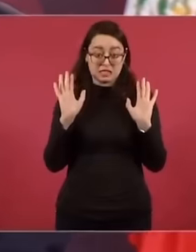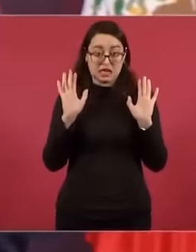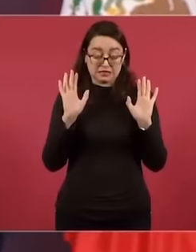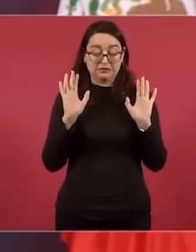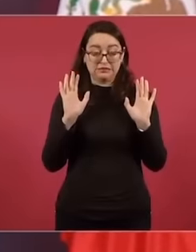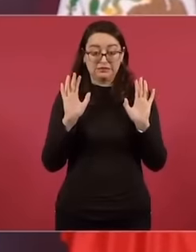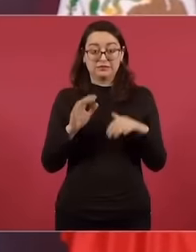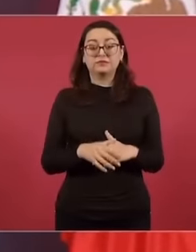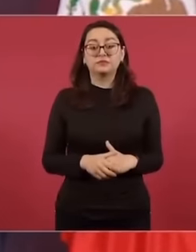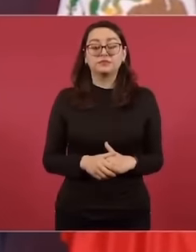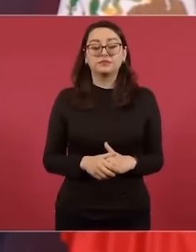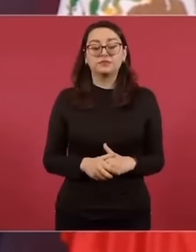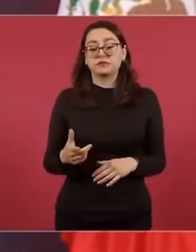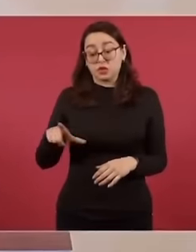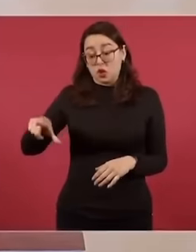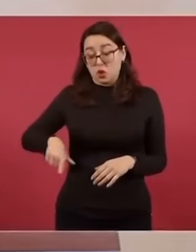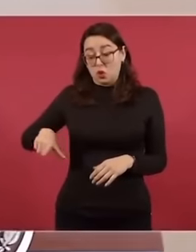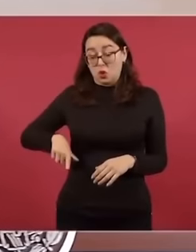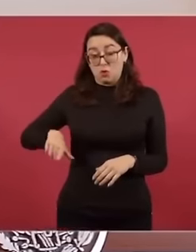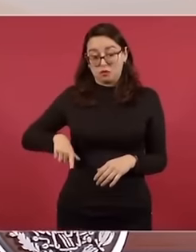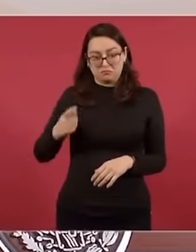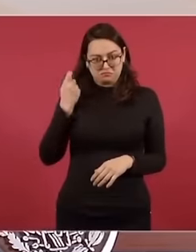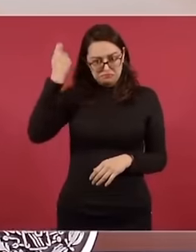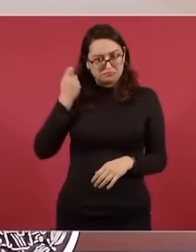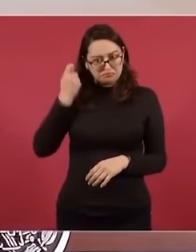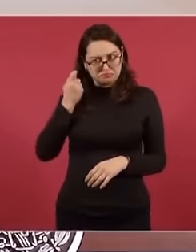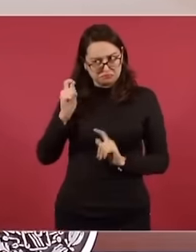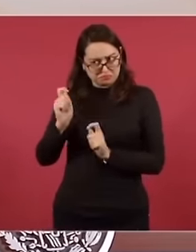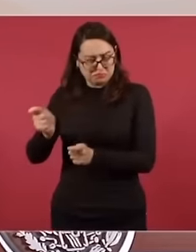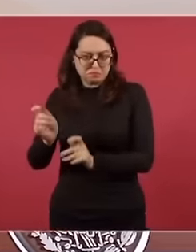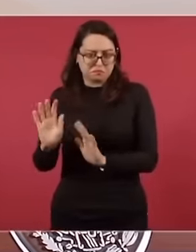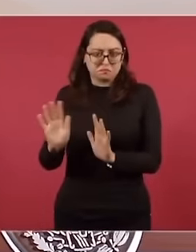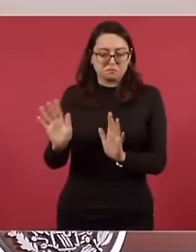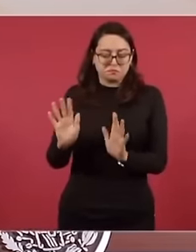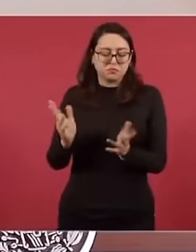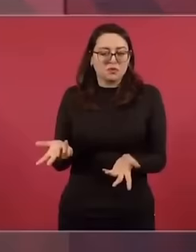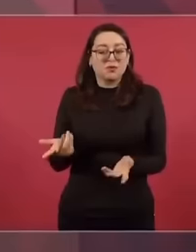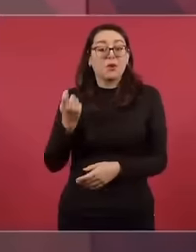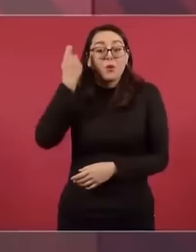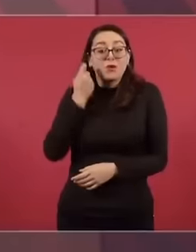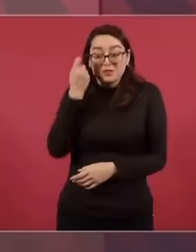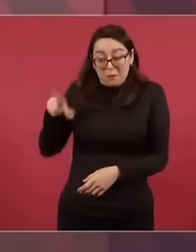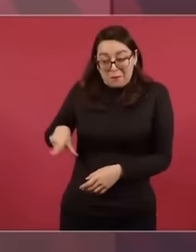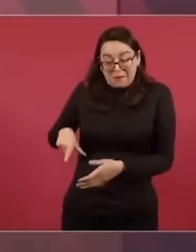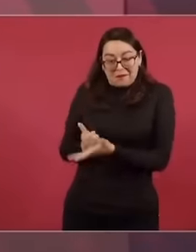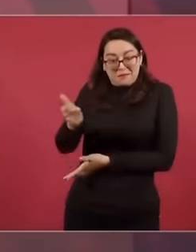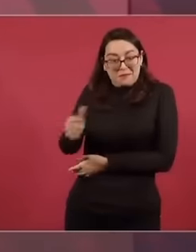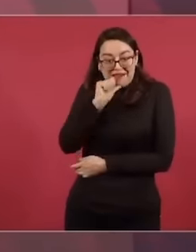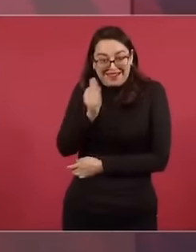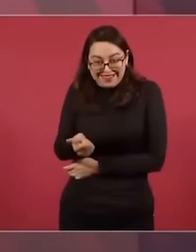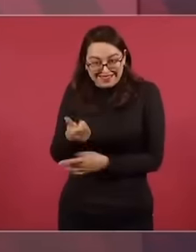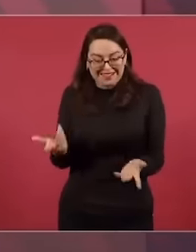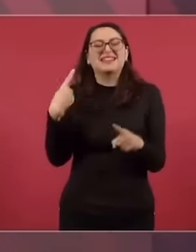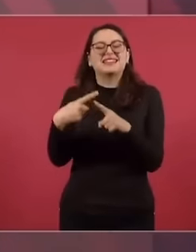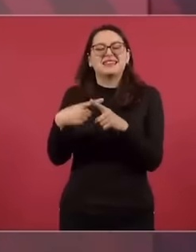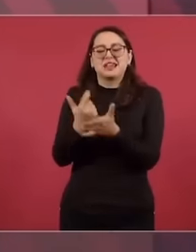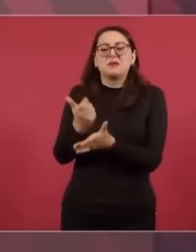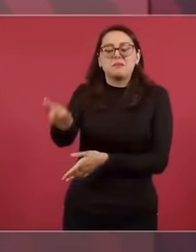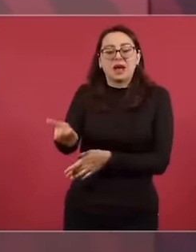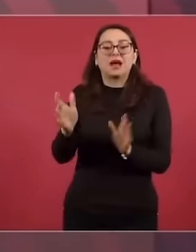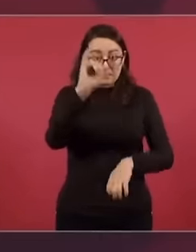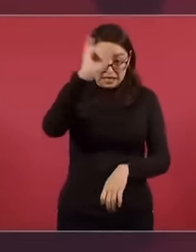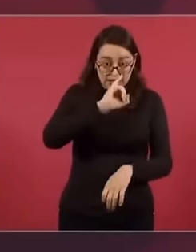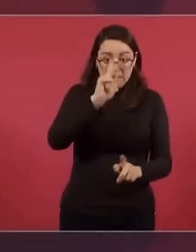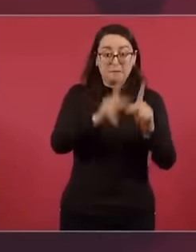presumir con sombrero ajeno porque los fondos para la jubilación se integran con las aportaciones de